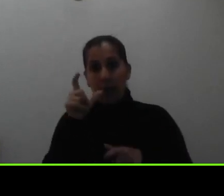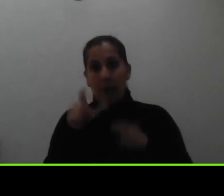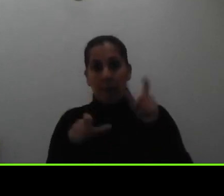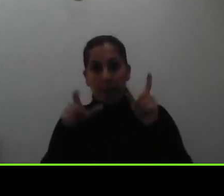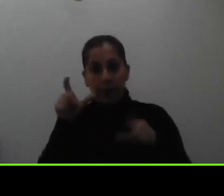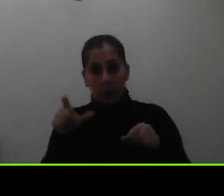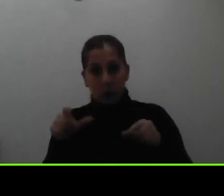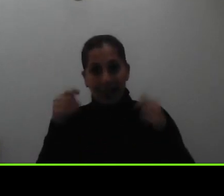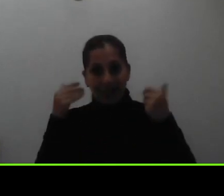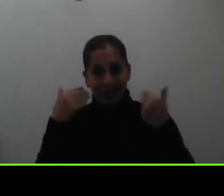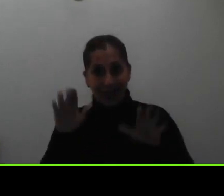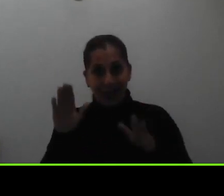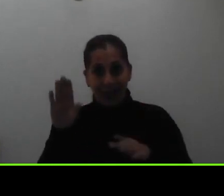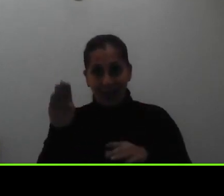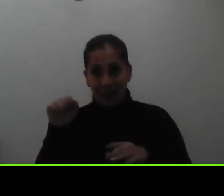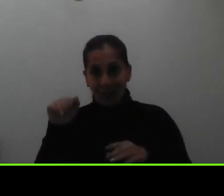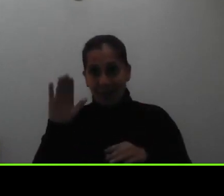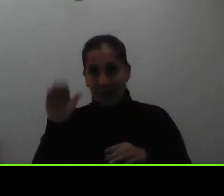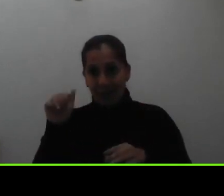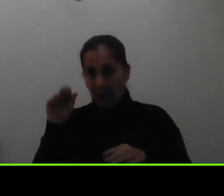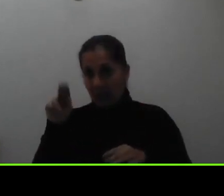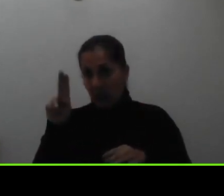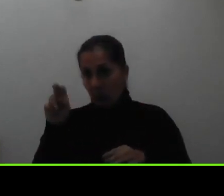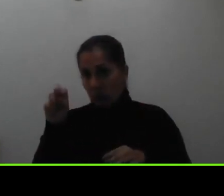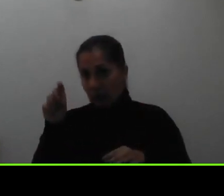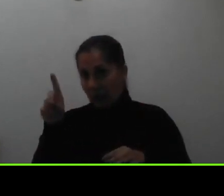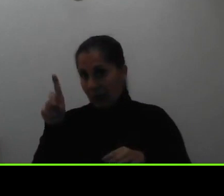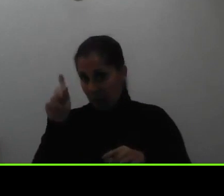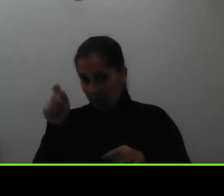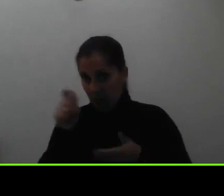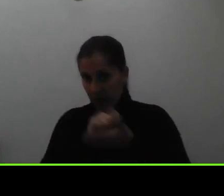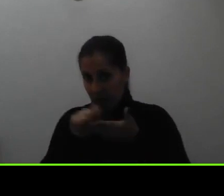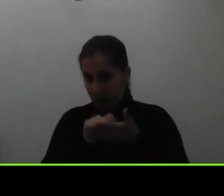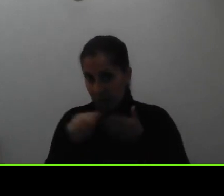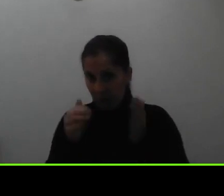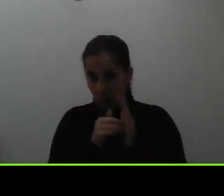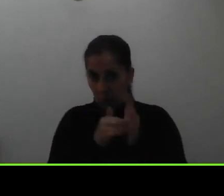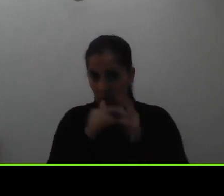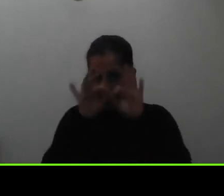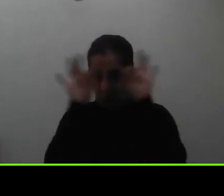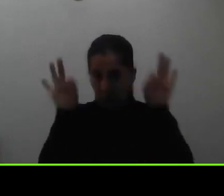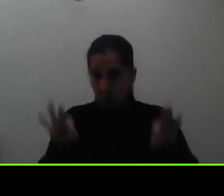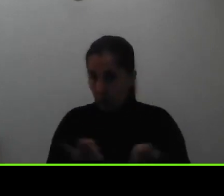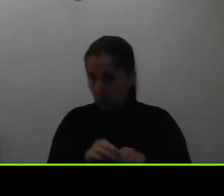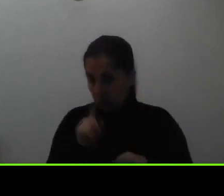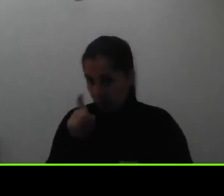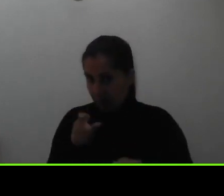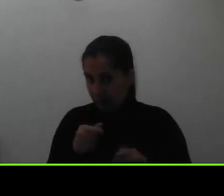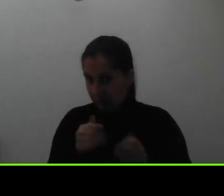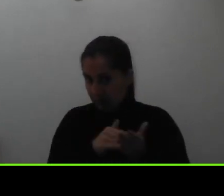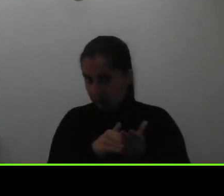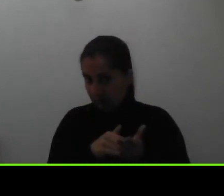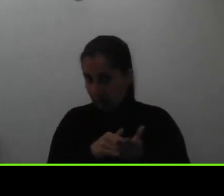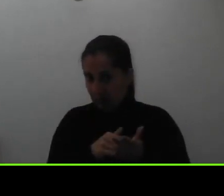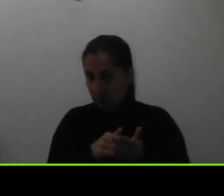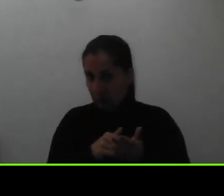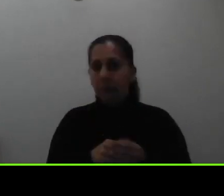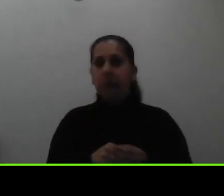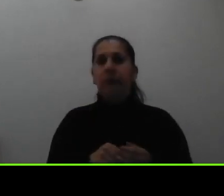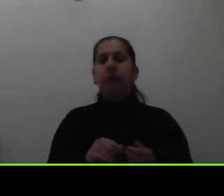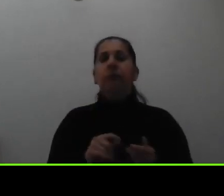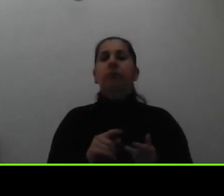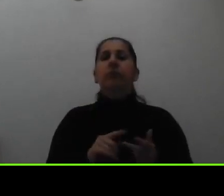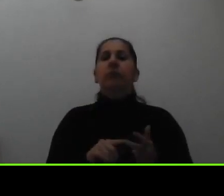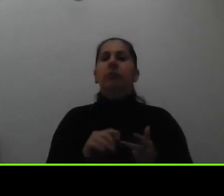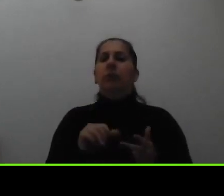ya tienen beca con la UNED que si deben llenar nuevamente este formulario hay algunas consultas relacionadas